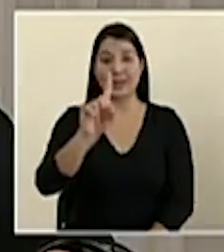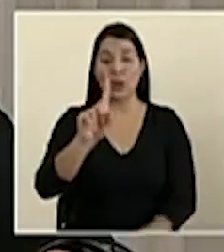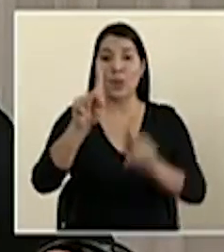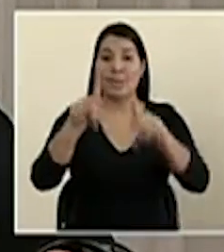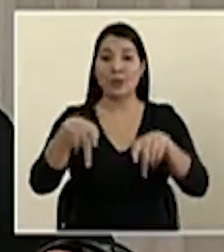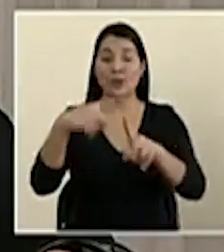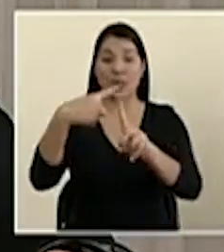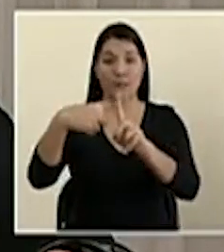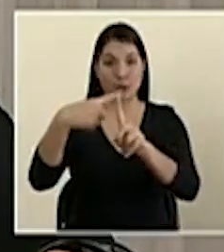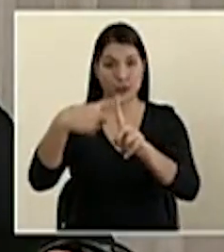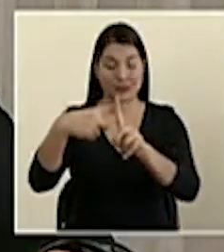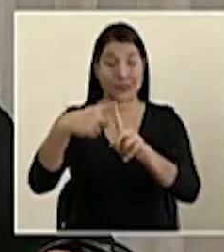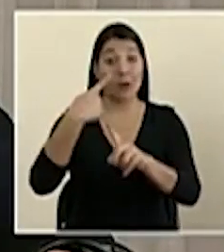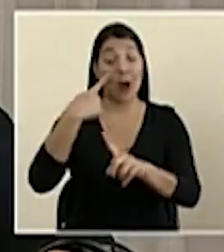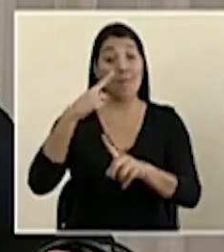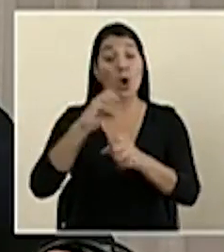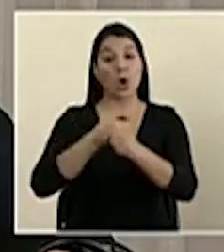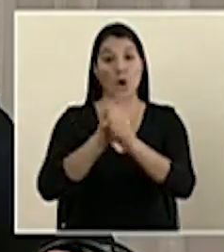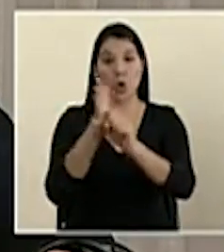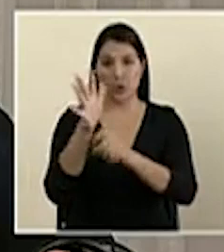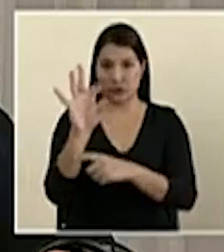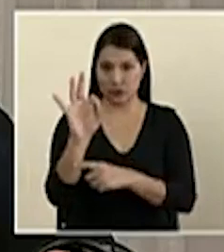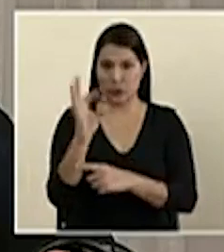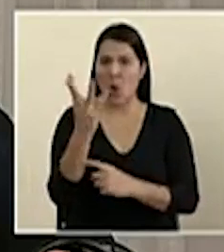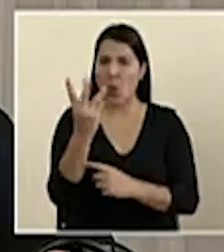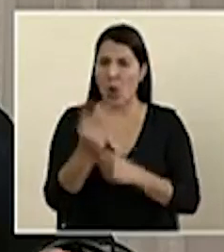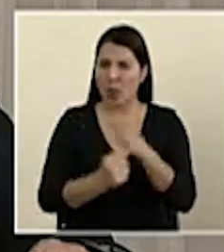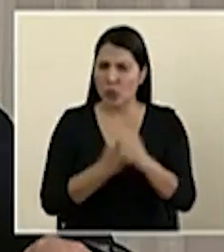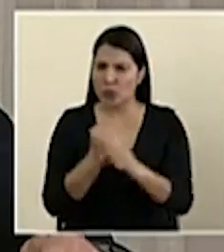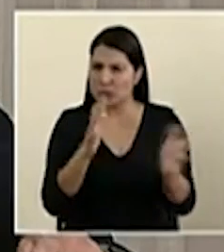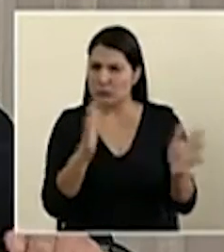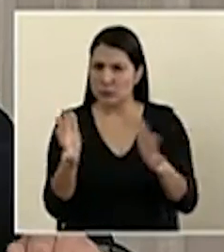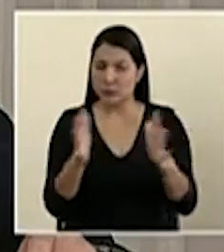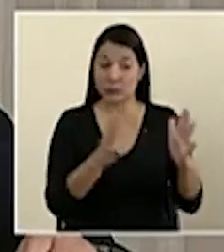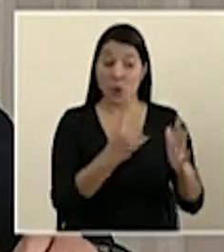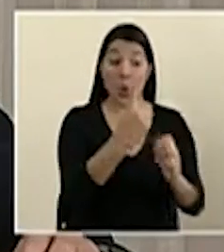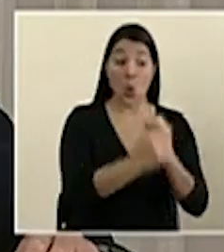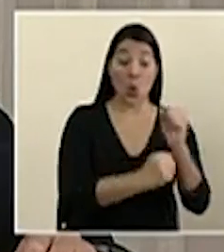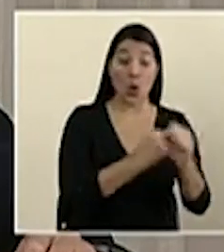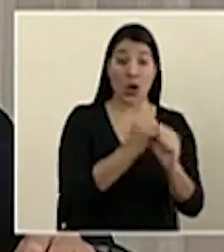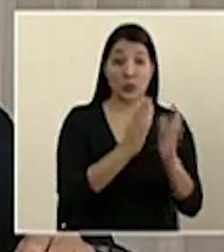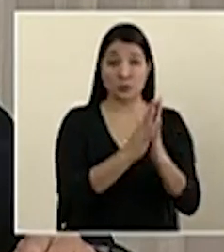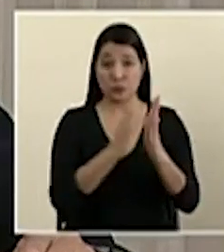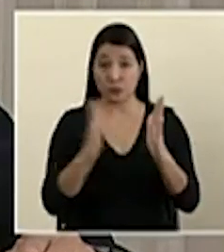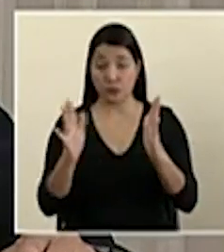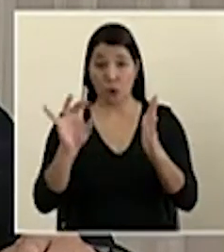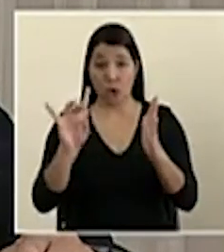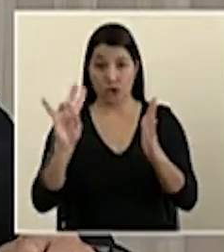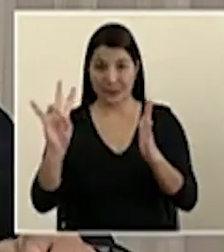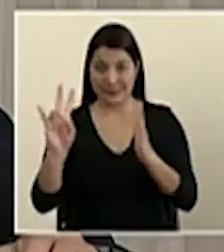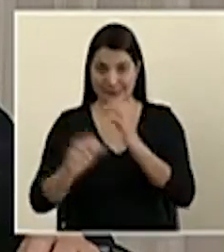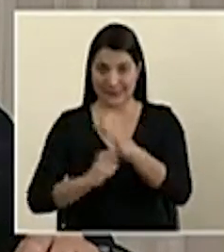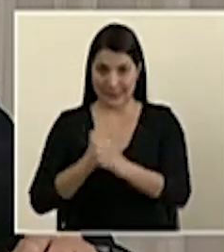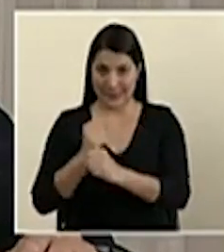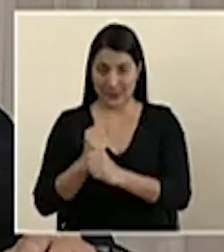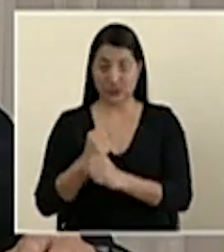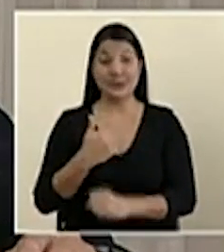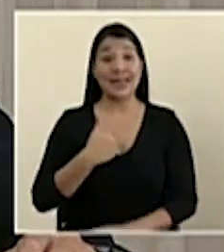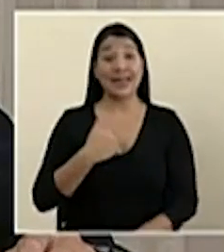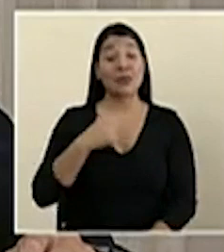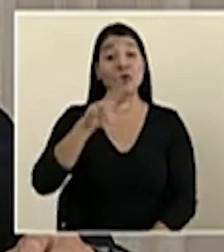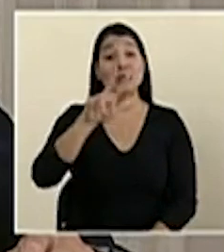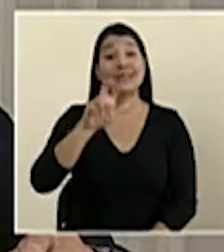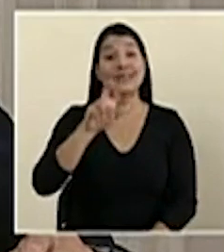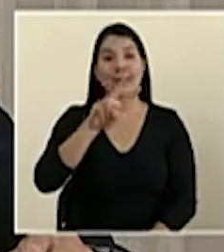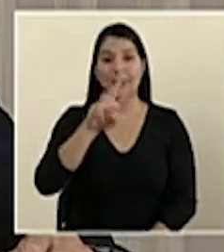por COVID-19, con un rango de edad que va desde el año hasta los 87 años. Tenemos 326